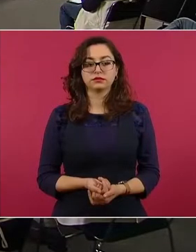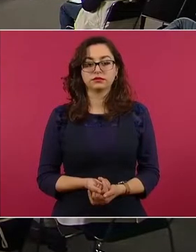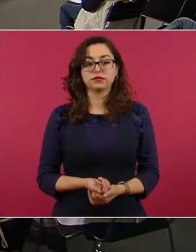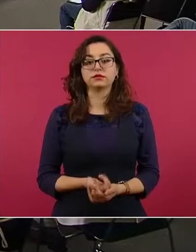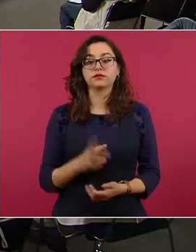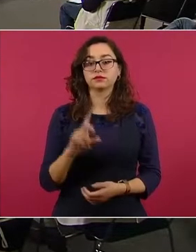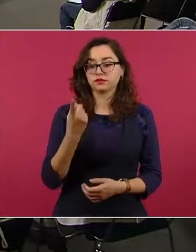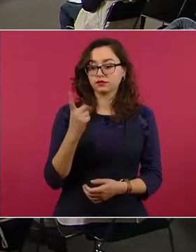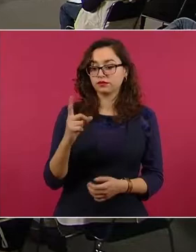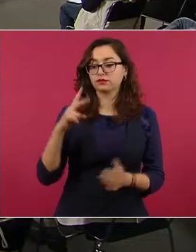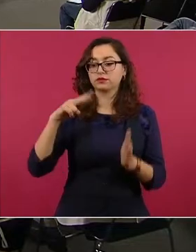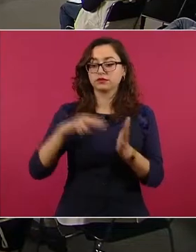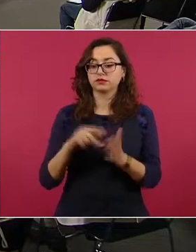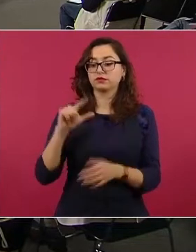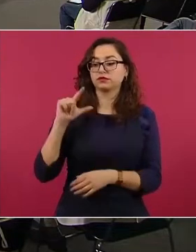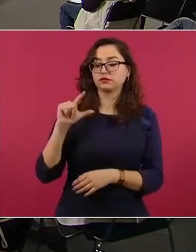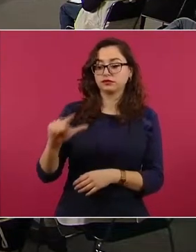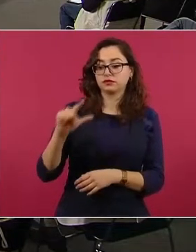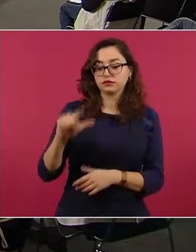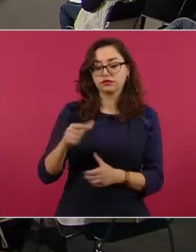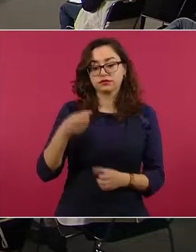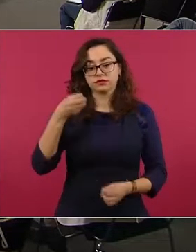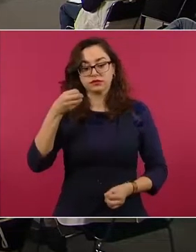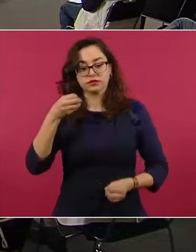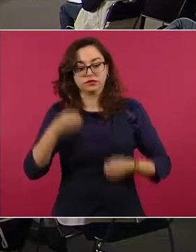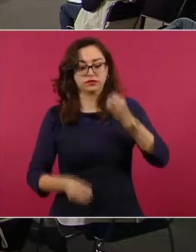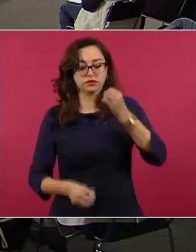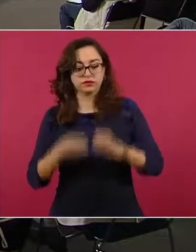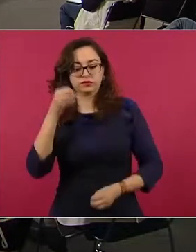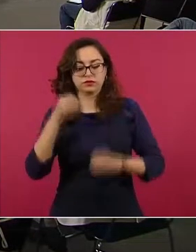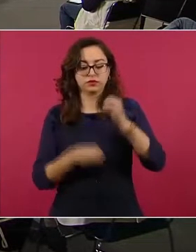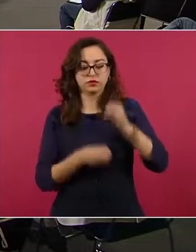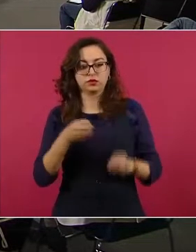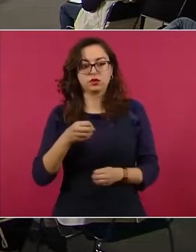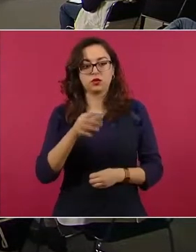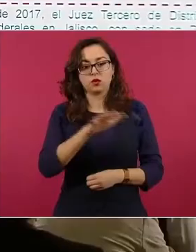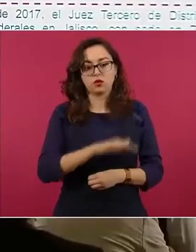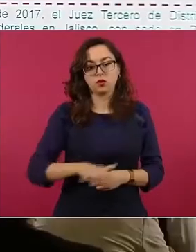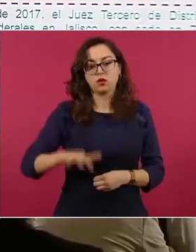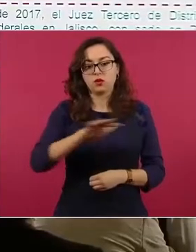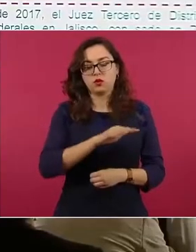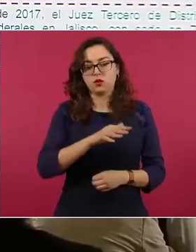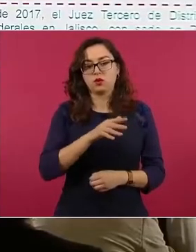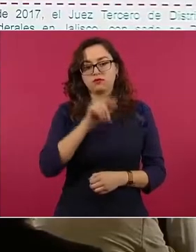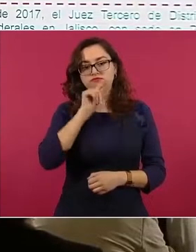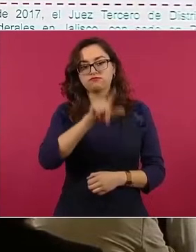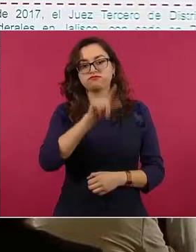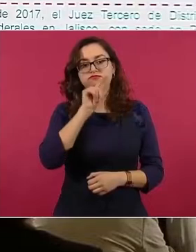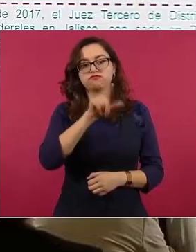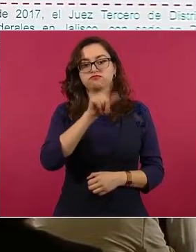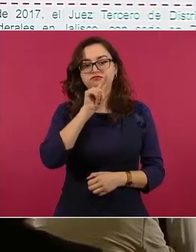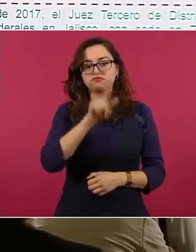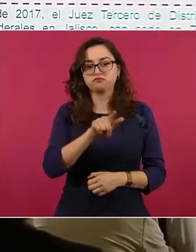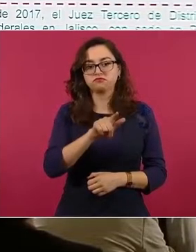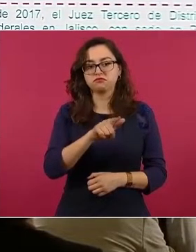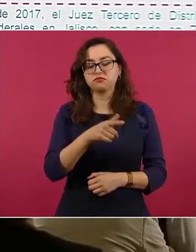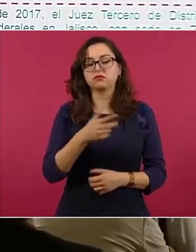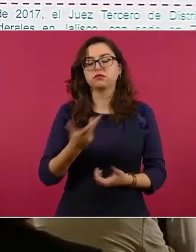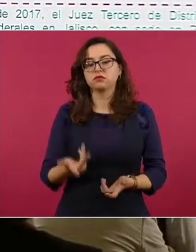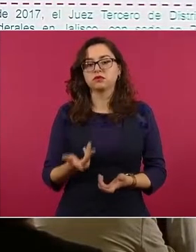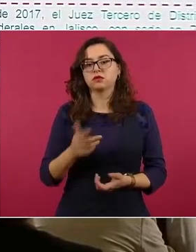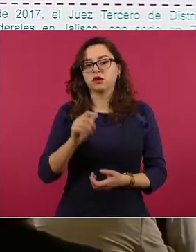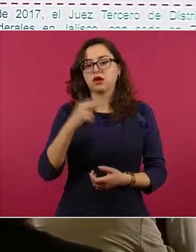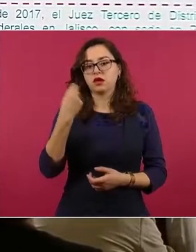2017, el juez tercero de Distrito de Procesos Penales Federales en Jalisco, con sede en Puente Grande,